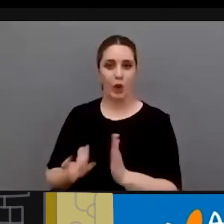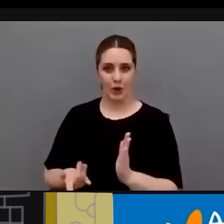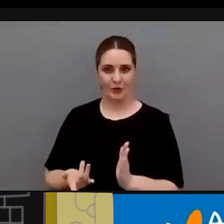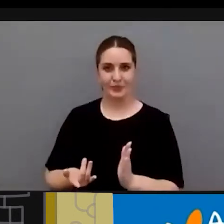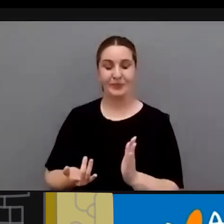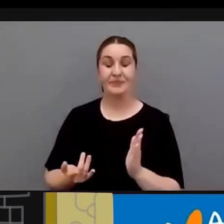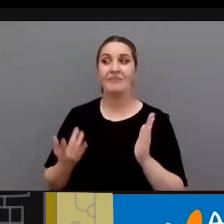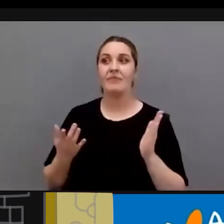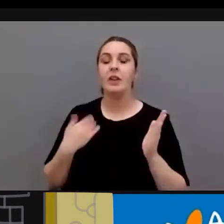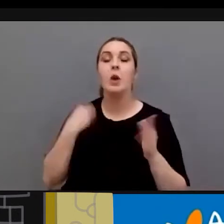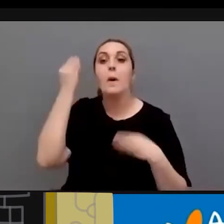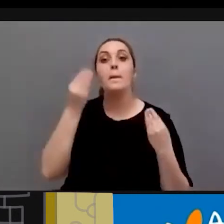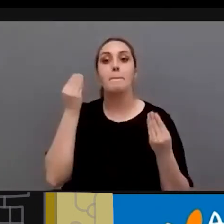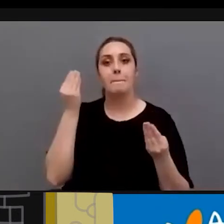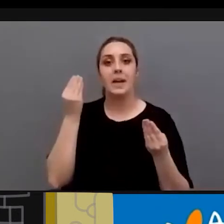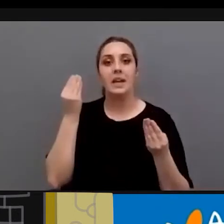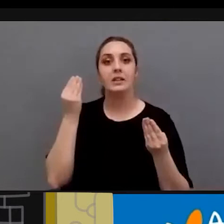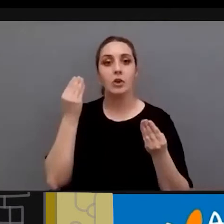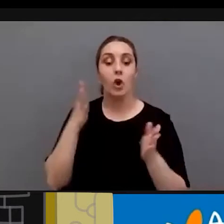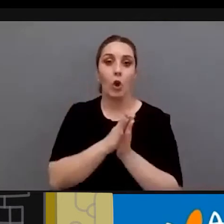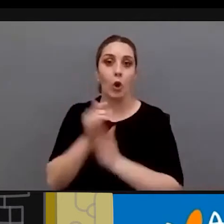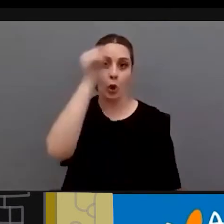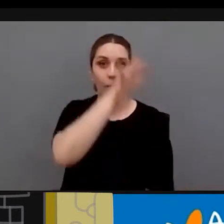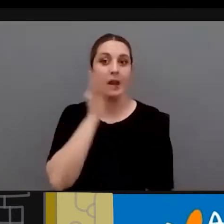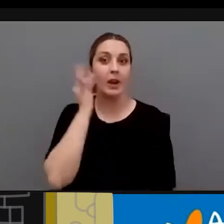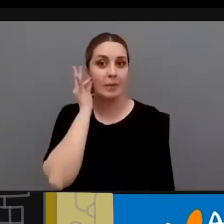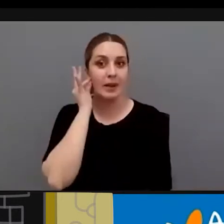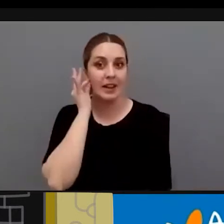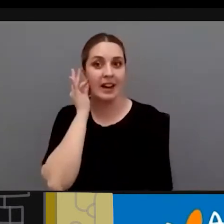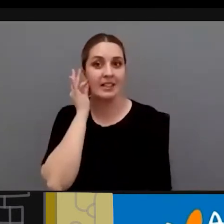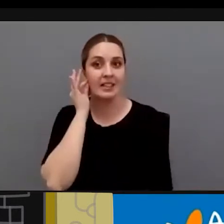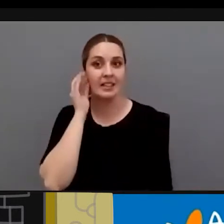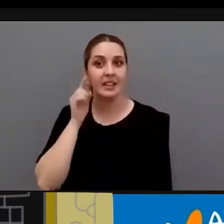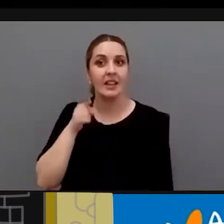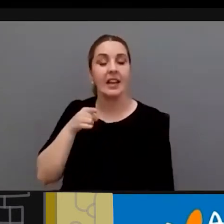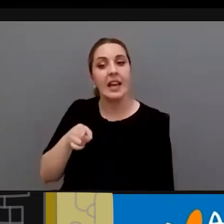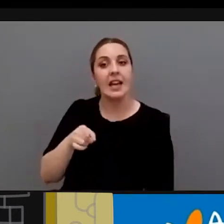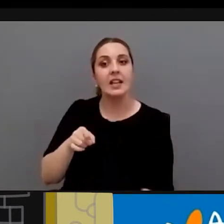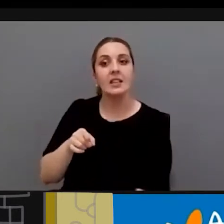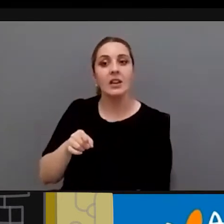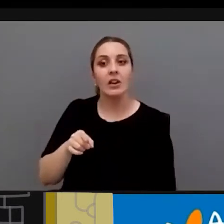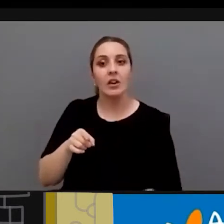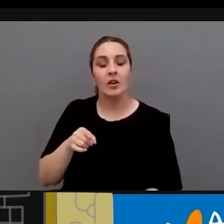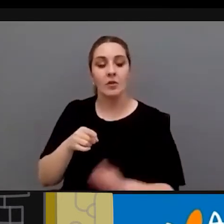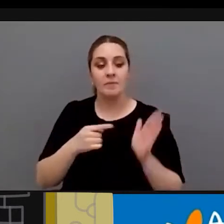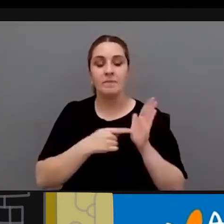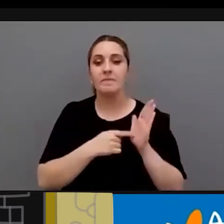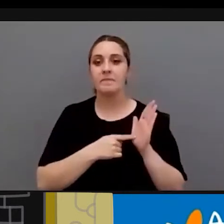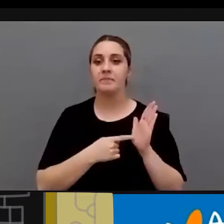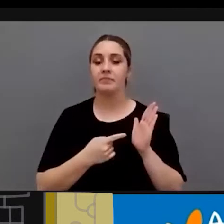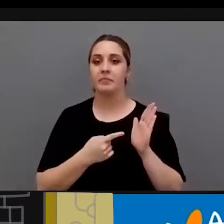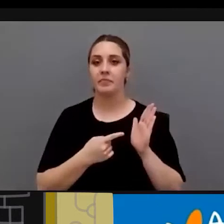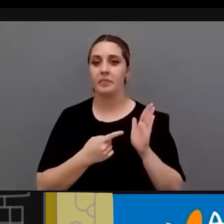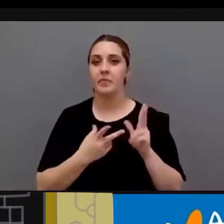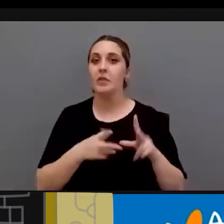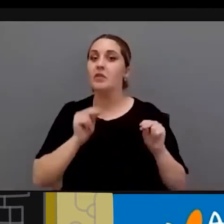esto es lo que yo creo compañeros y compañeras que es lo que no se ha terminado de hacer